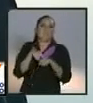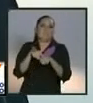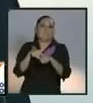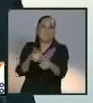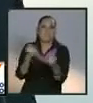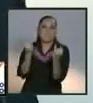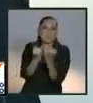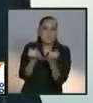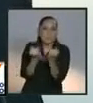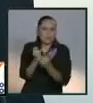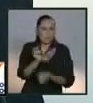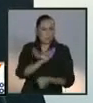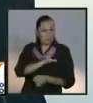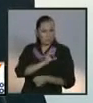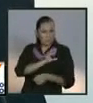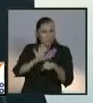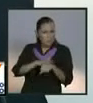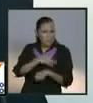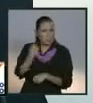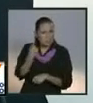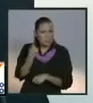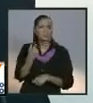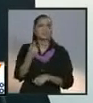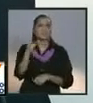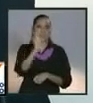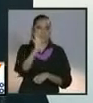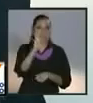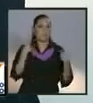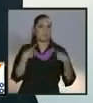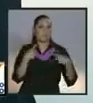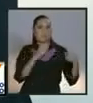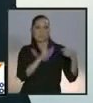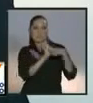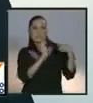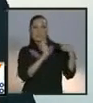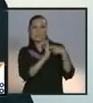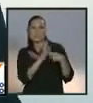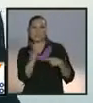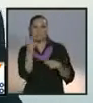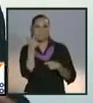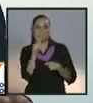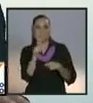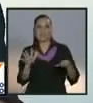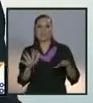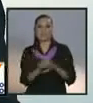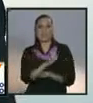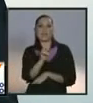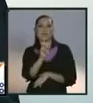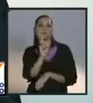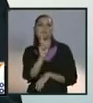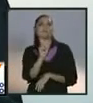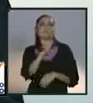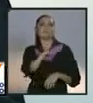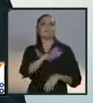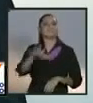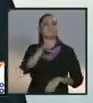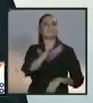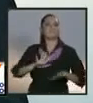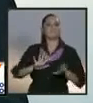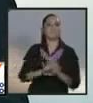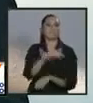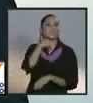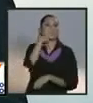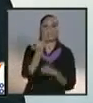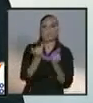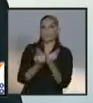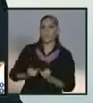por los que no quieren que las cosas cambien. Que quieren que se mantengan como están. Porque